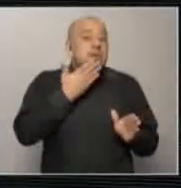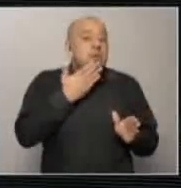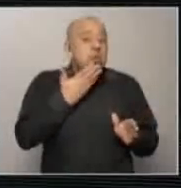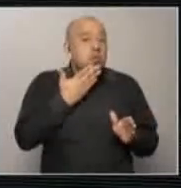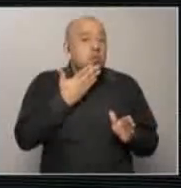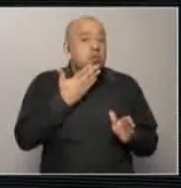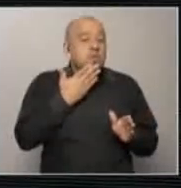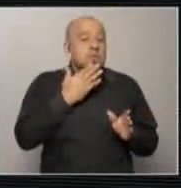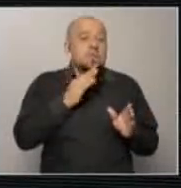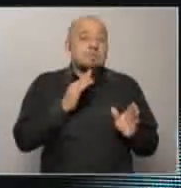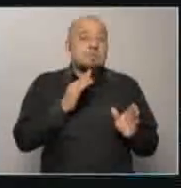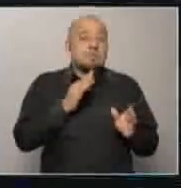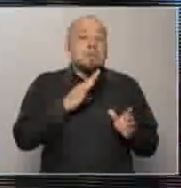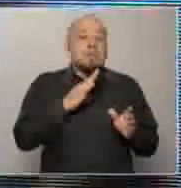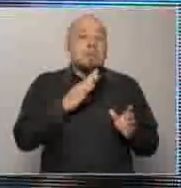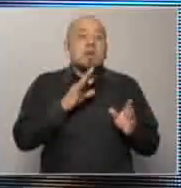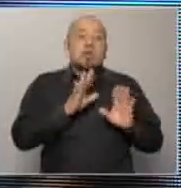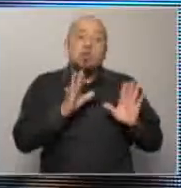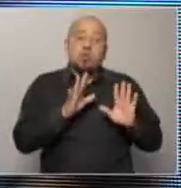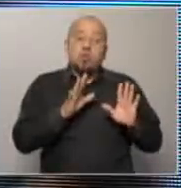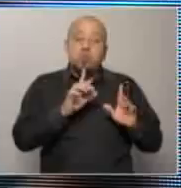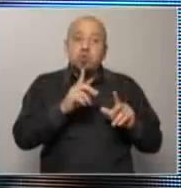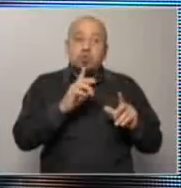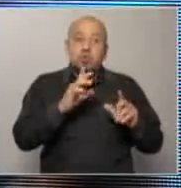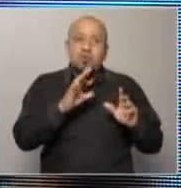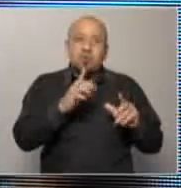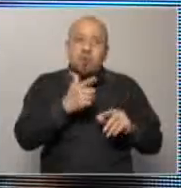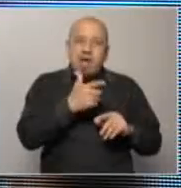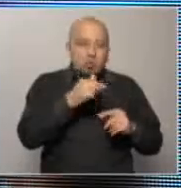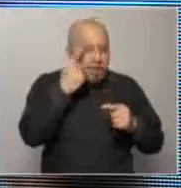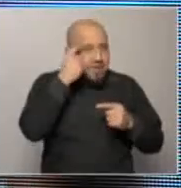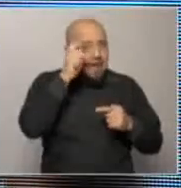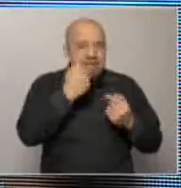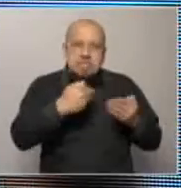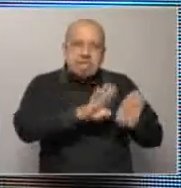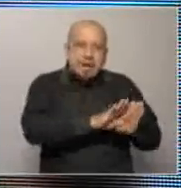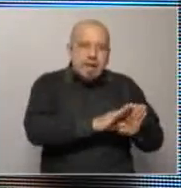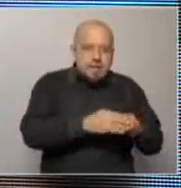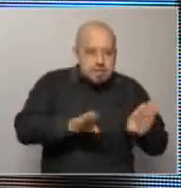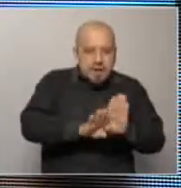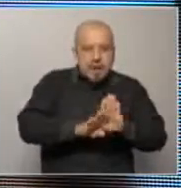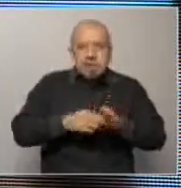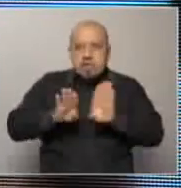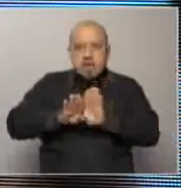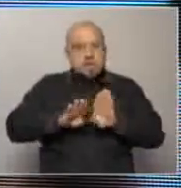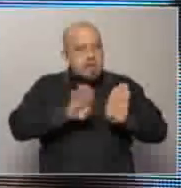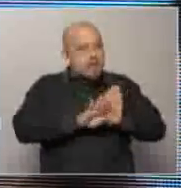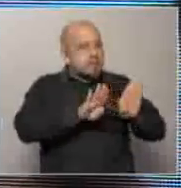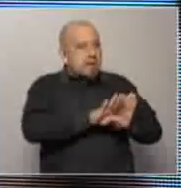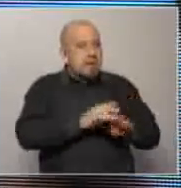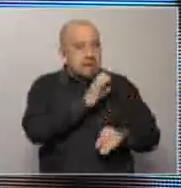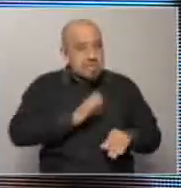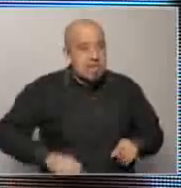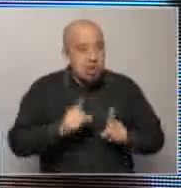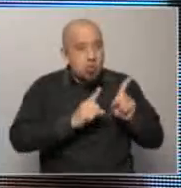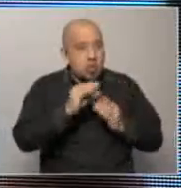no está planteado cerrar dependencias del Estado sino este baja de gasto esta austeridad descentralizada de